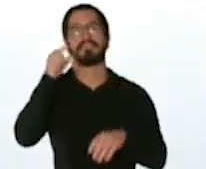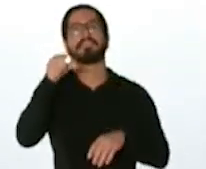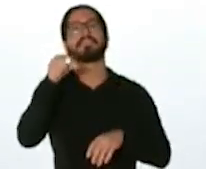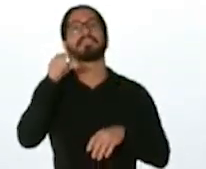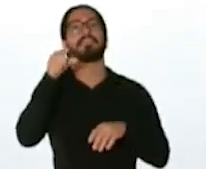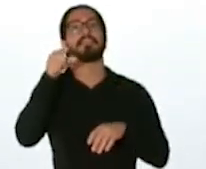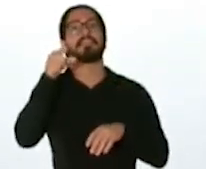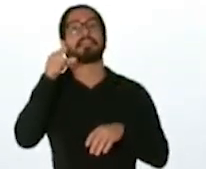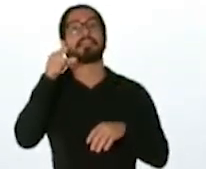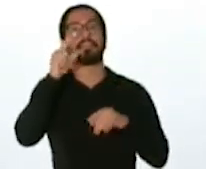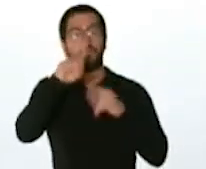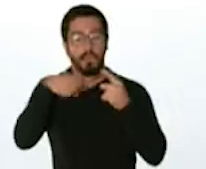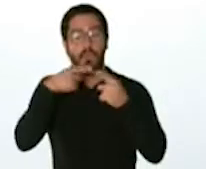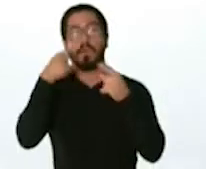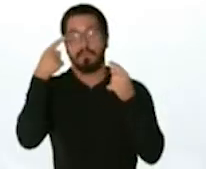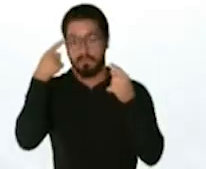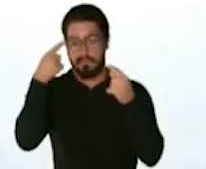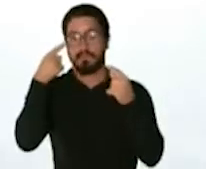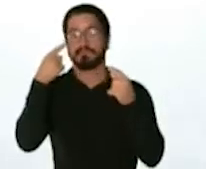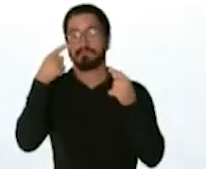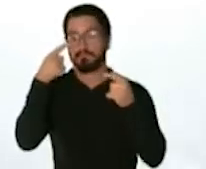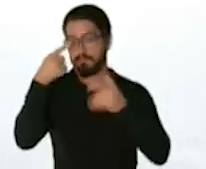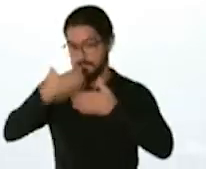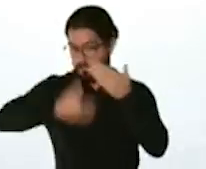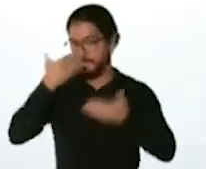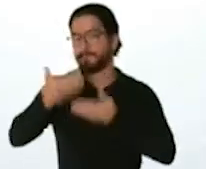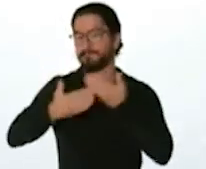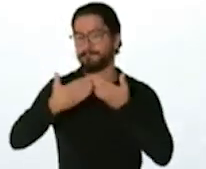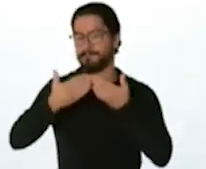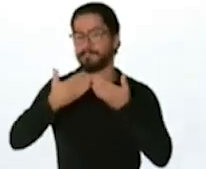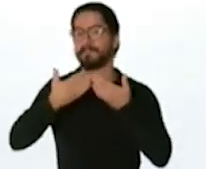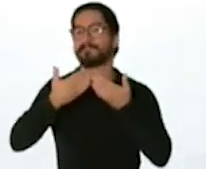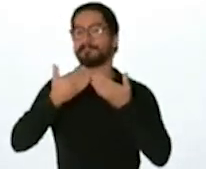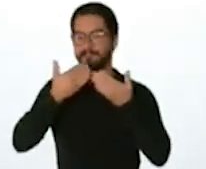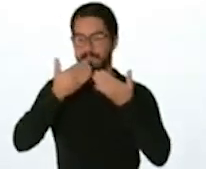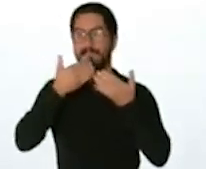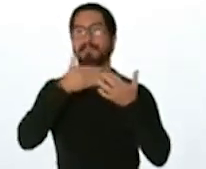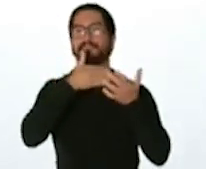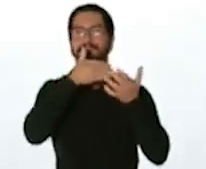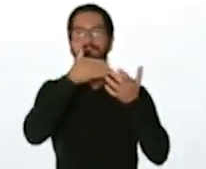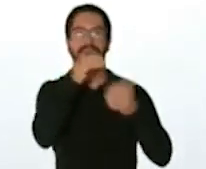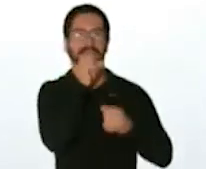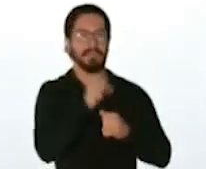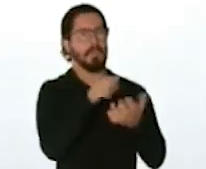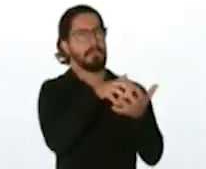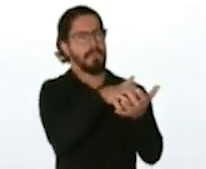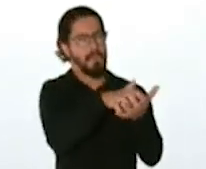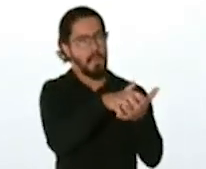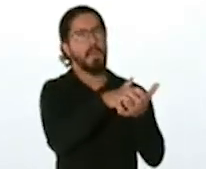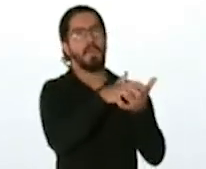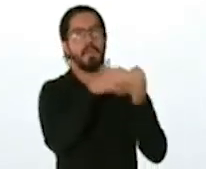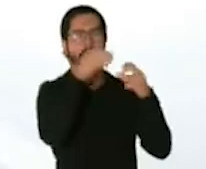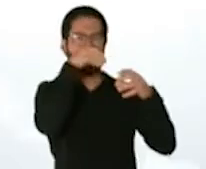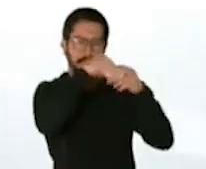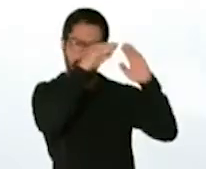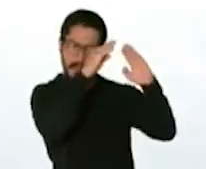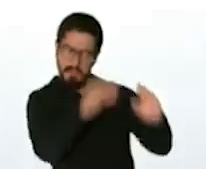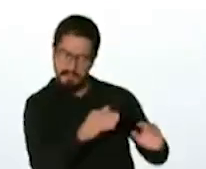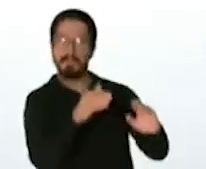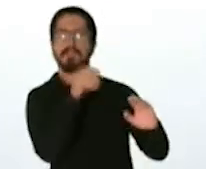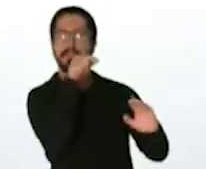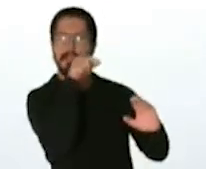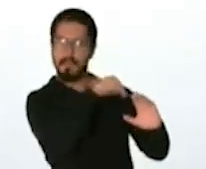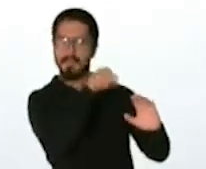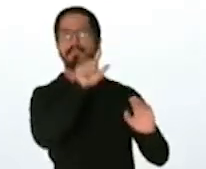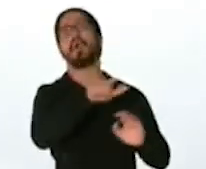entran los profesores de la salud los personas mayores primero los de los asidos luego todas las personas